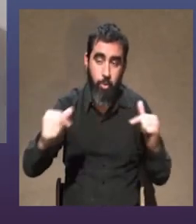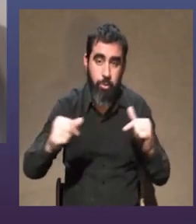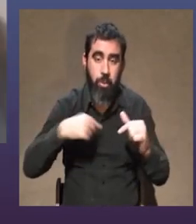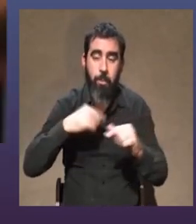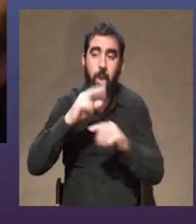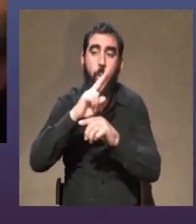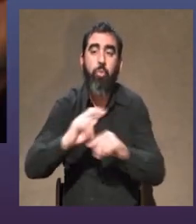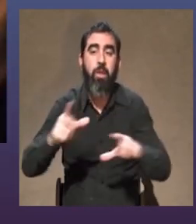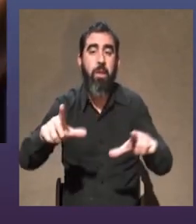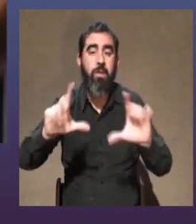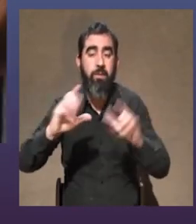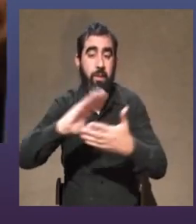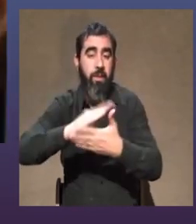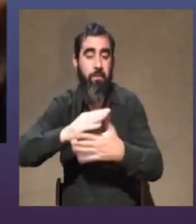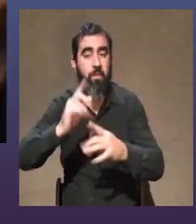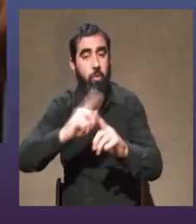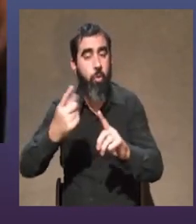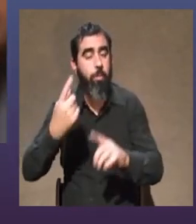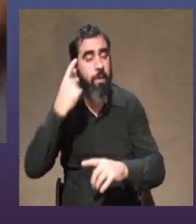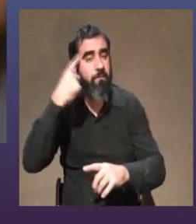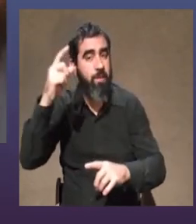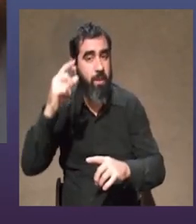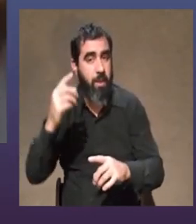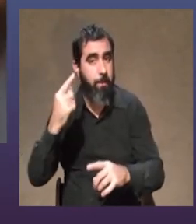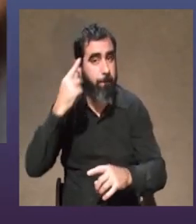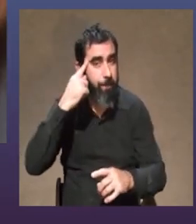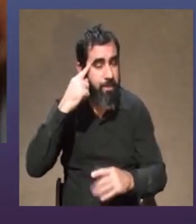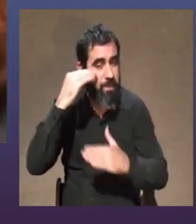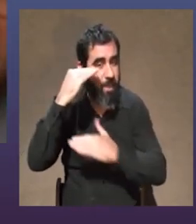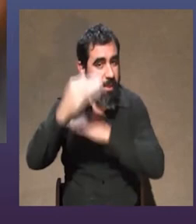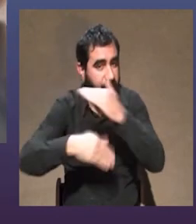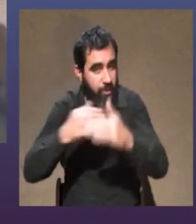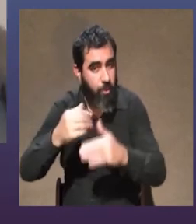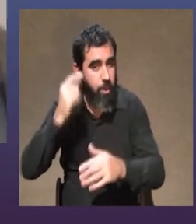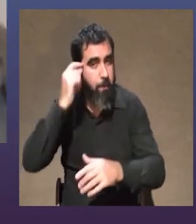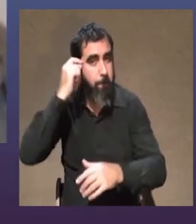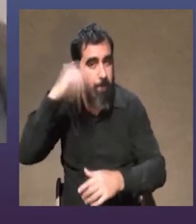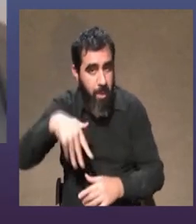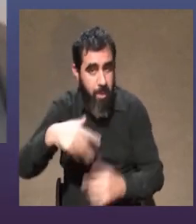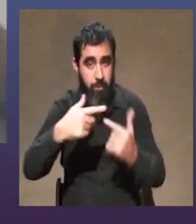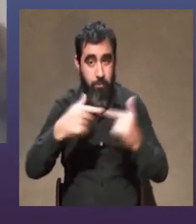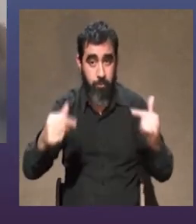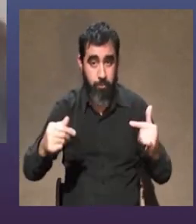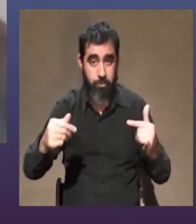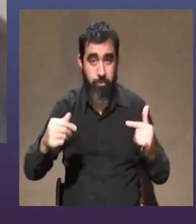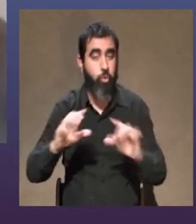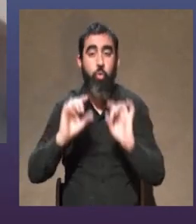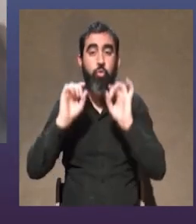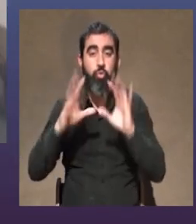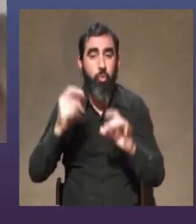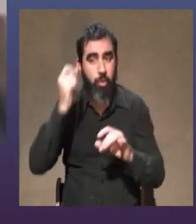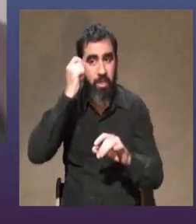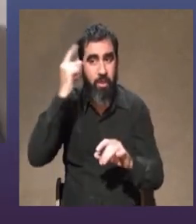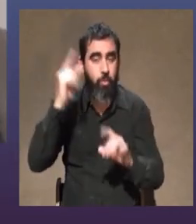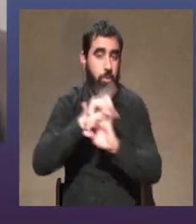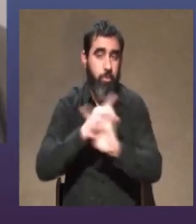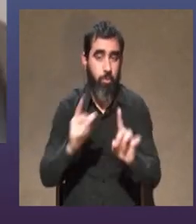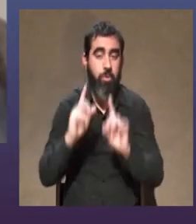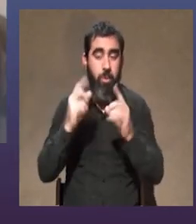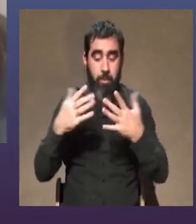pantalla pero sí para crear para pensar para desarrollar estrategias que no son solo intelectuales sino